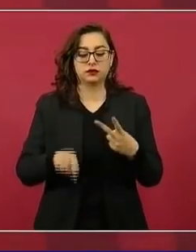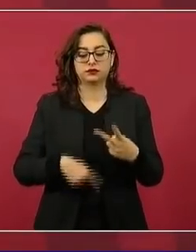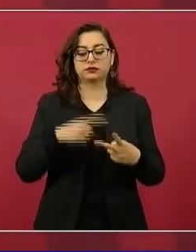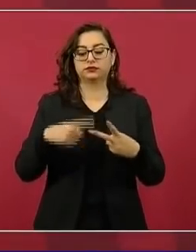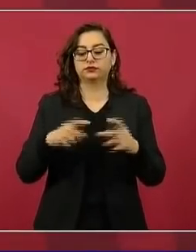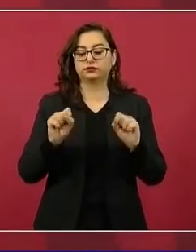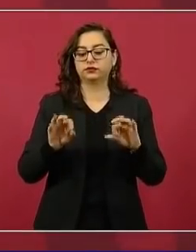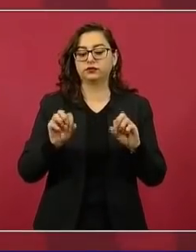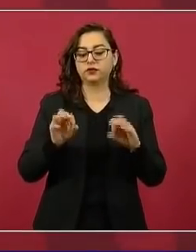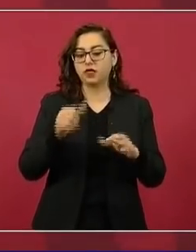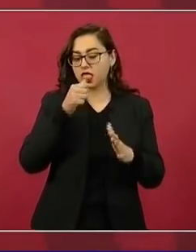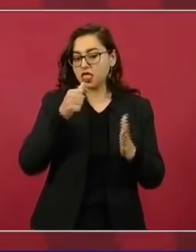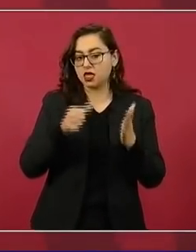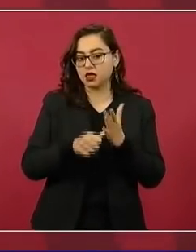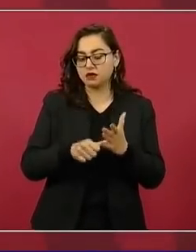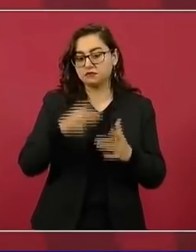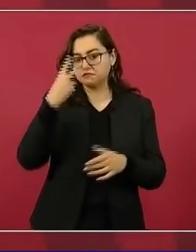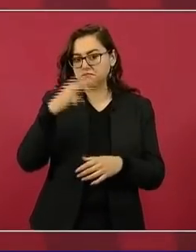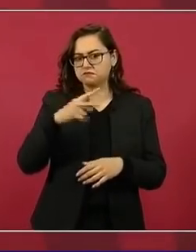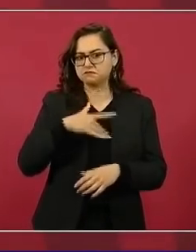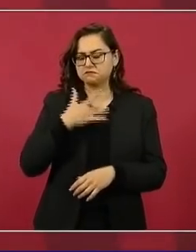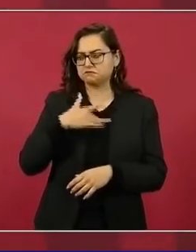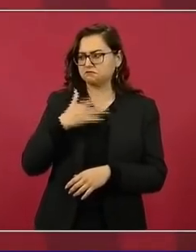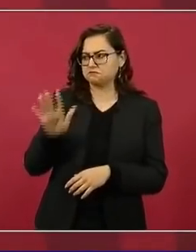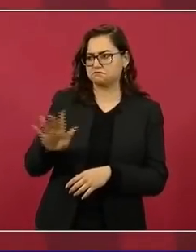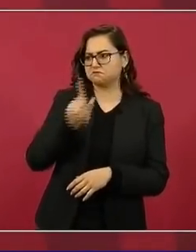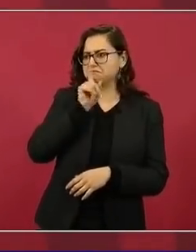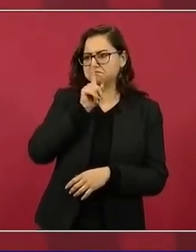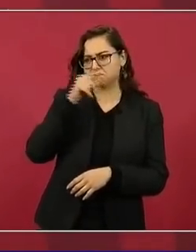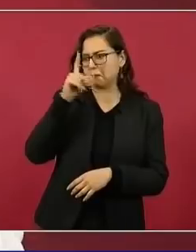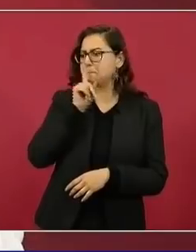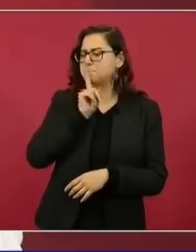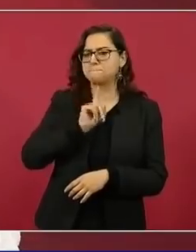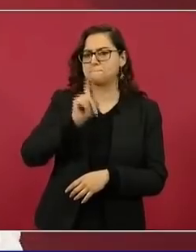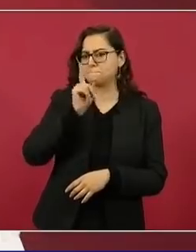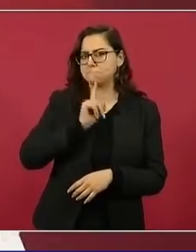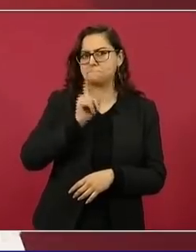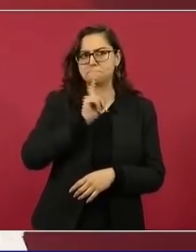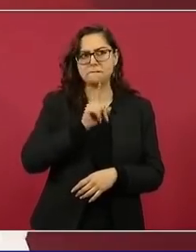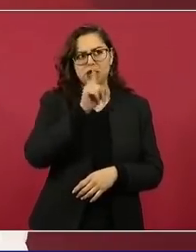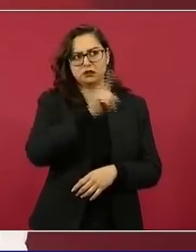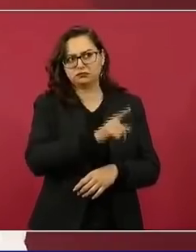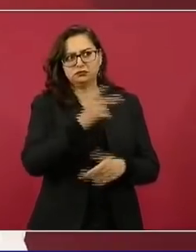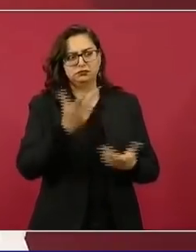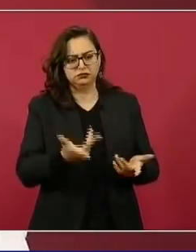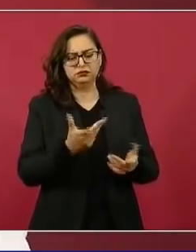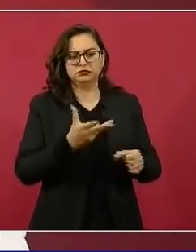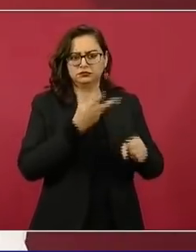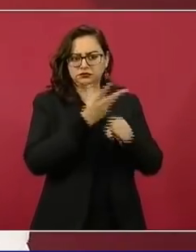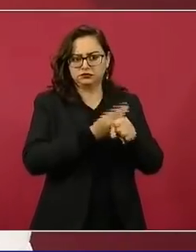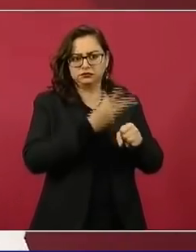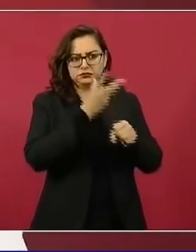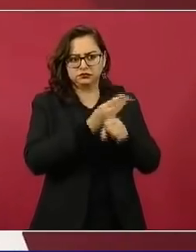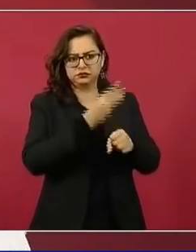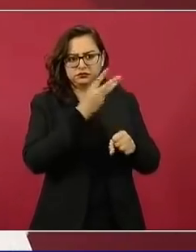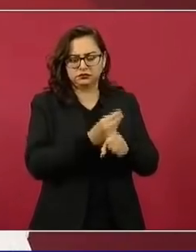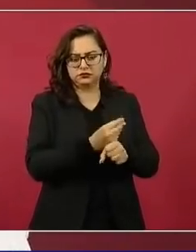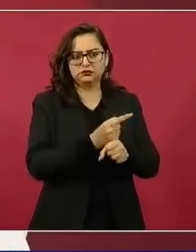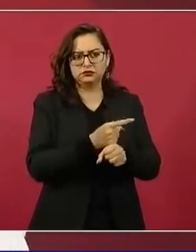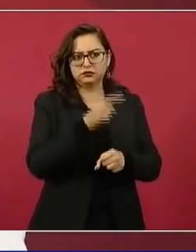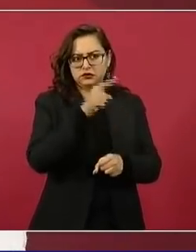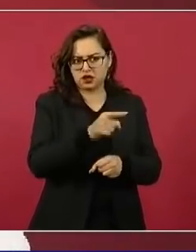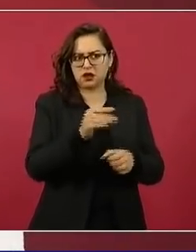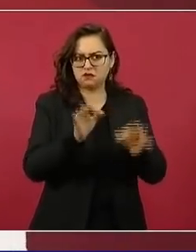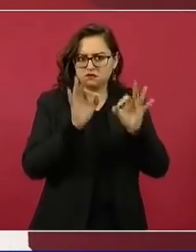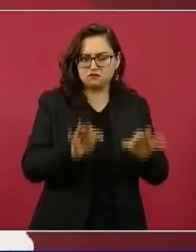de México aclararon que se trata de trabajos de conservación y protección bajo la técnica en gobe de sacrificio,